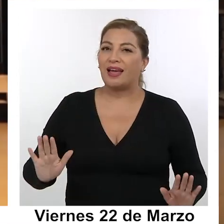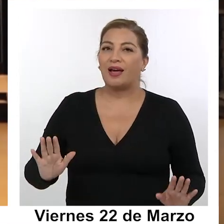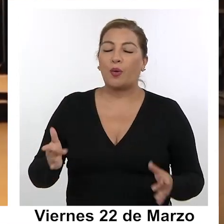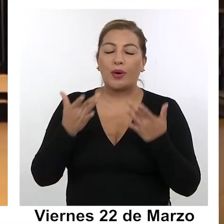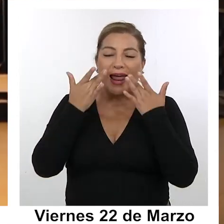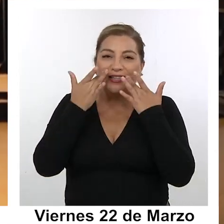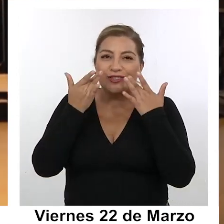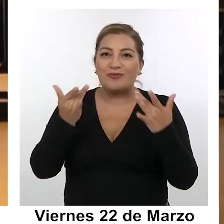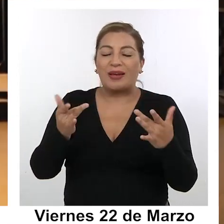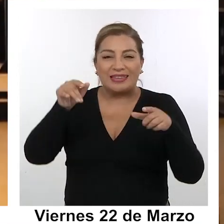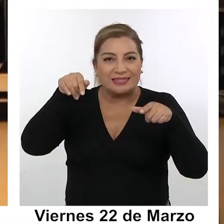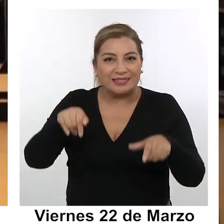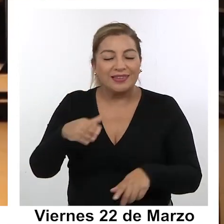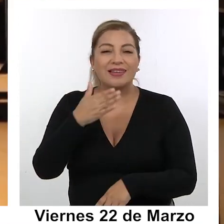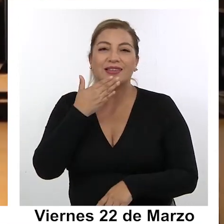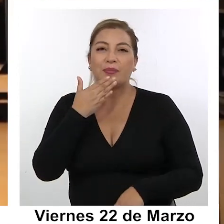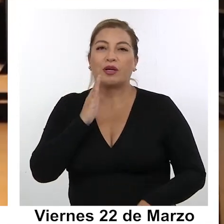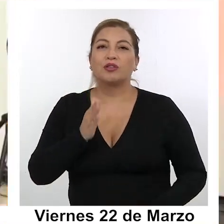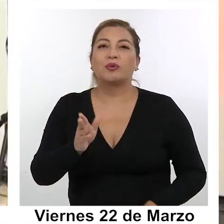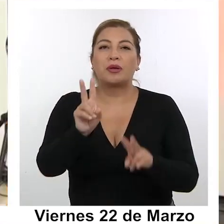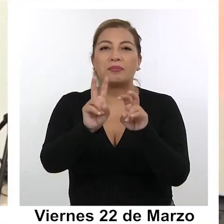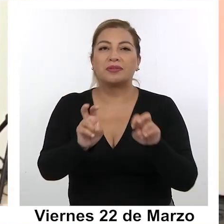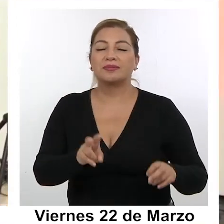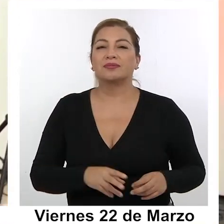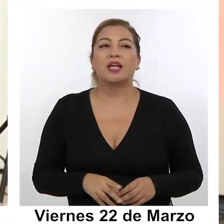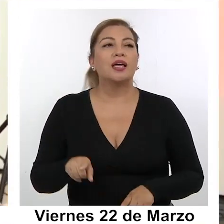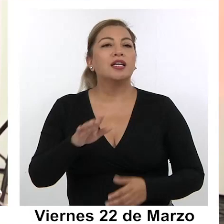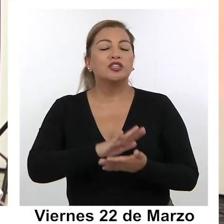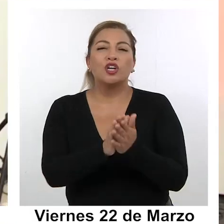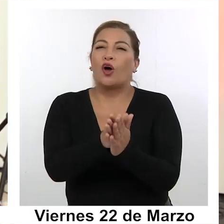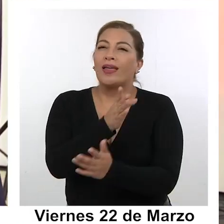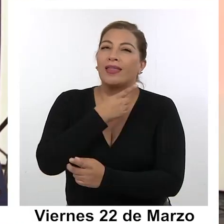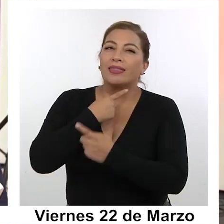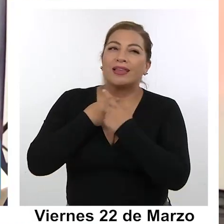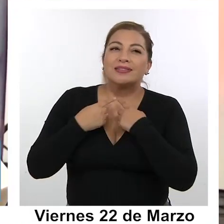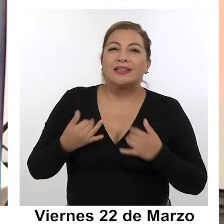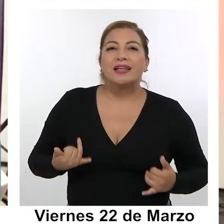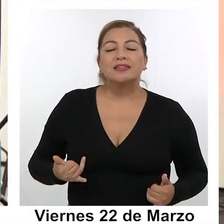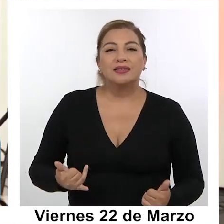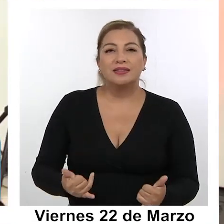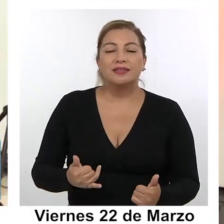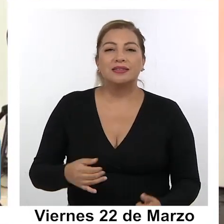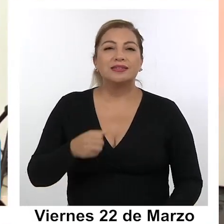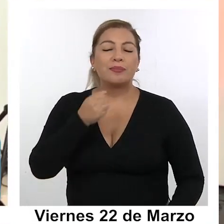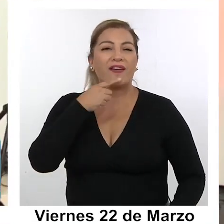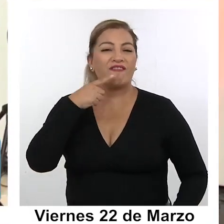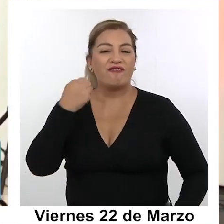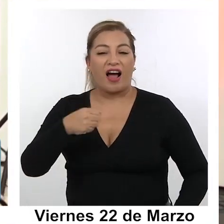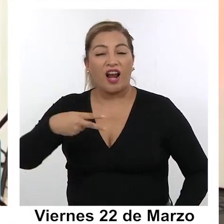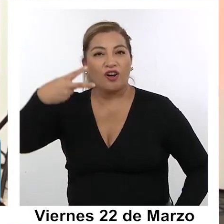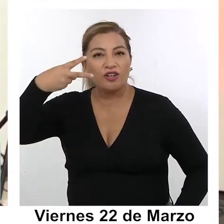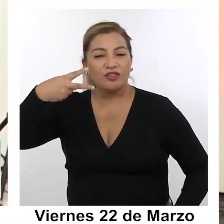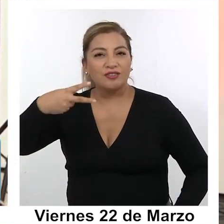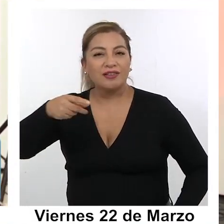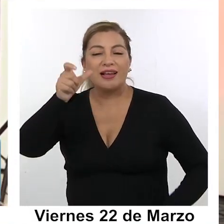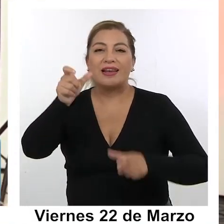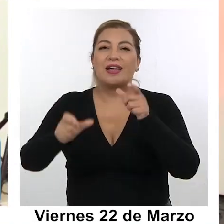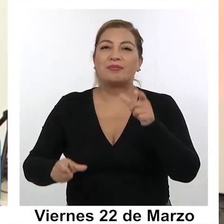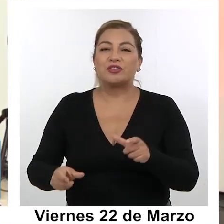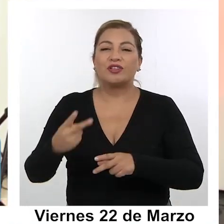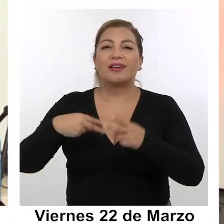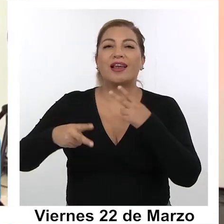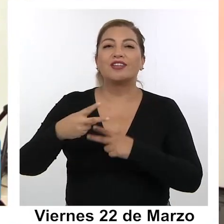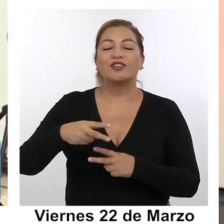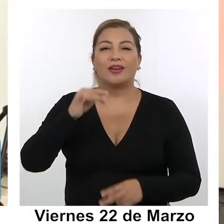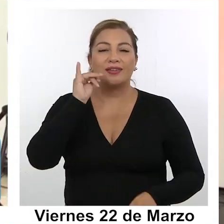tremenda sorpresa que me llevé ahí también para seguir investigando. Interesante, entretenida y como siempre poniendo valor lo mejor de los artistas y los gestores